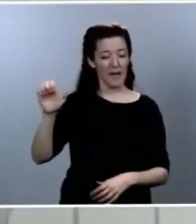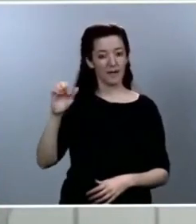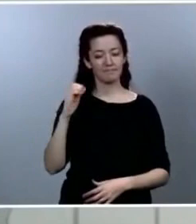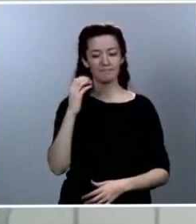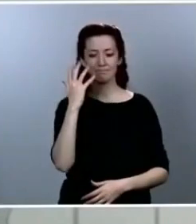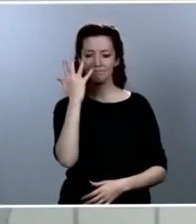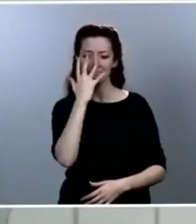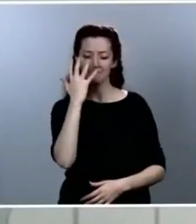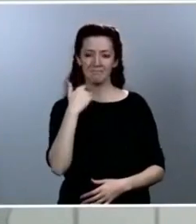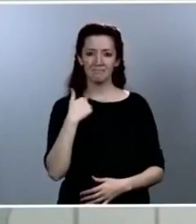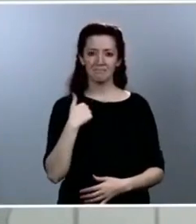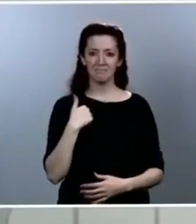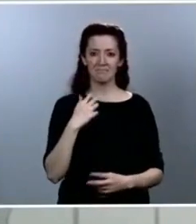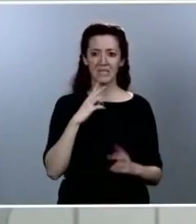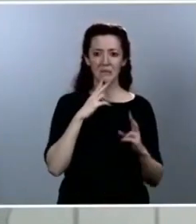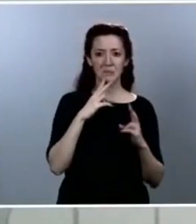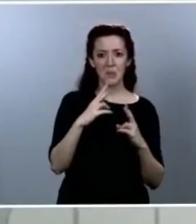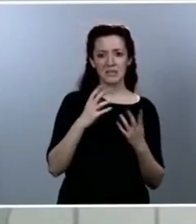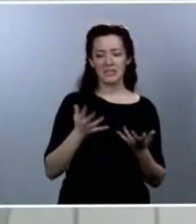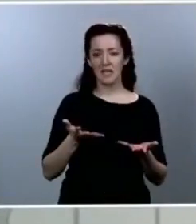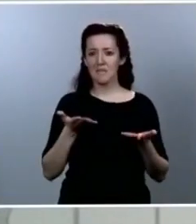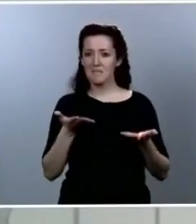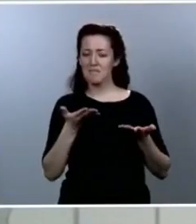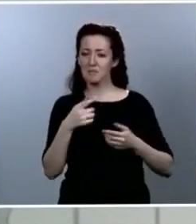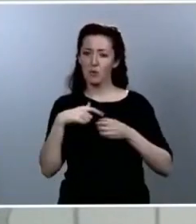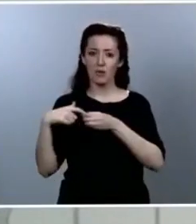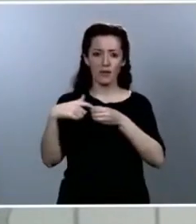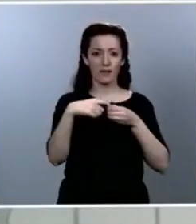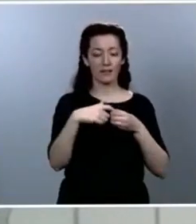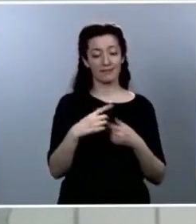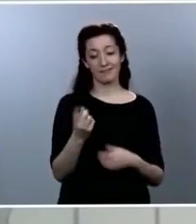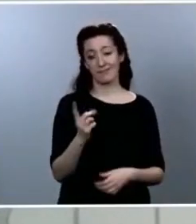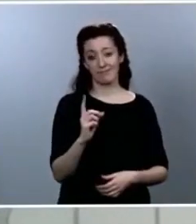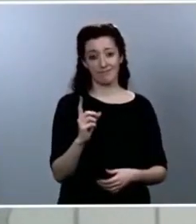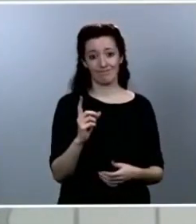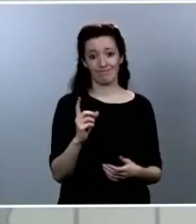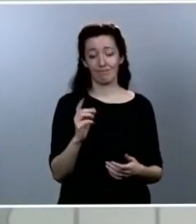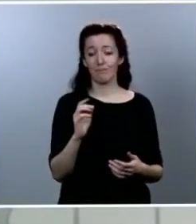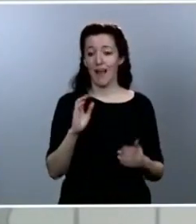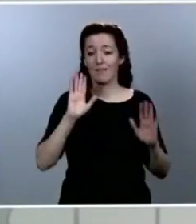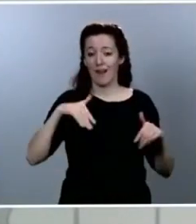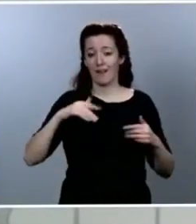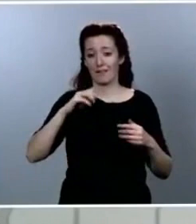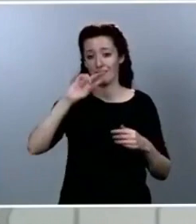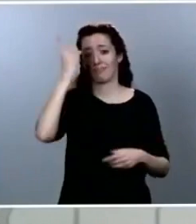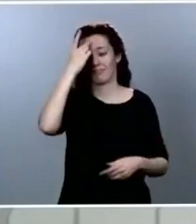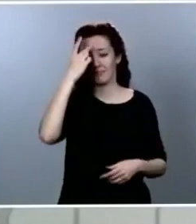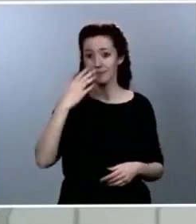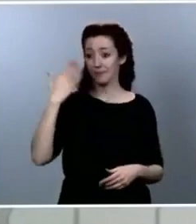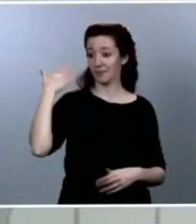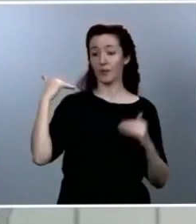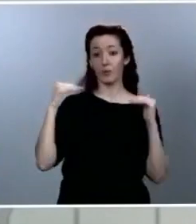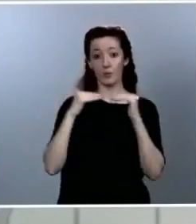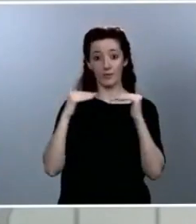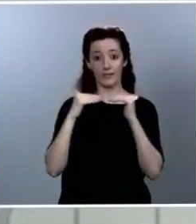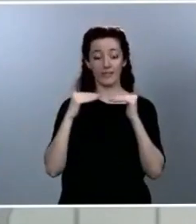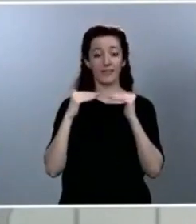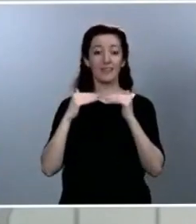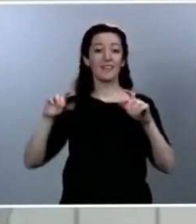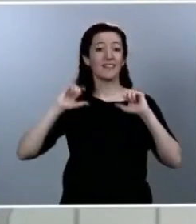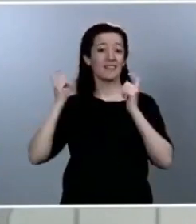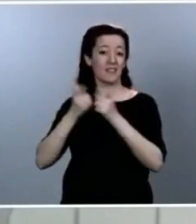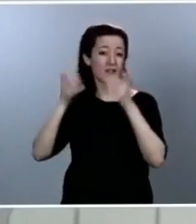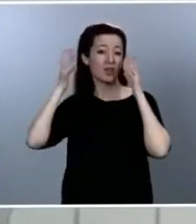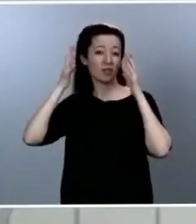Pero las cosas están cambiando. La sesión del Consejo Europeo que se celebró el pasado jueves fue crucial en este sentido. Para empezar, se